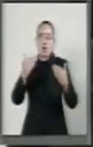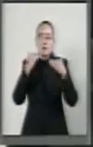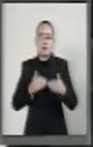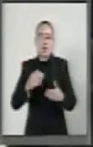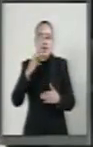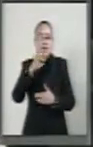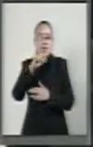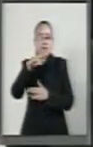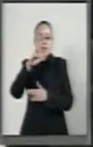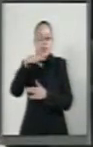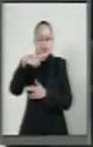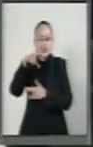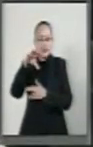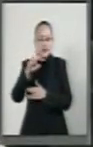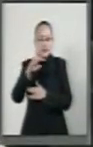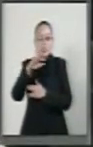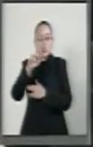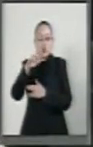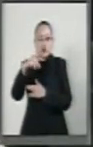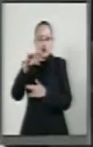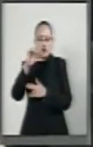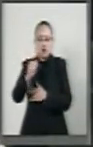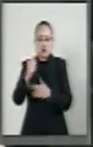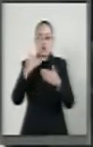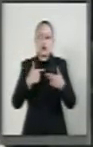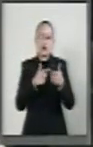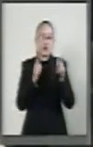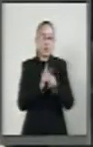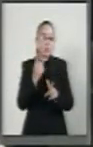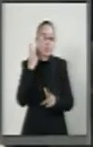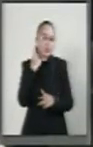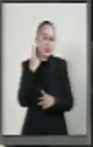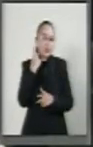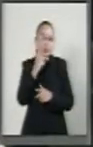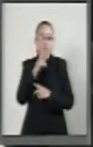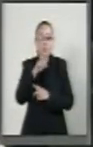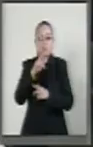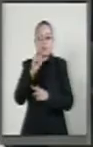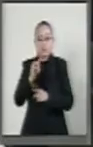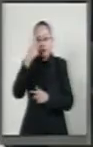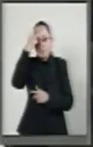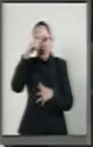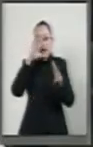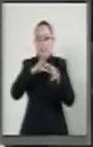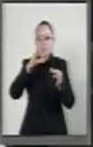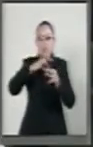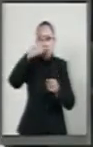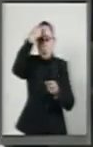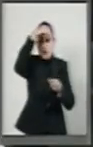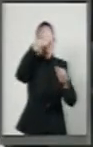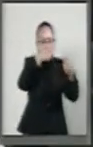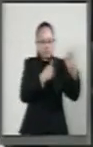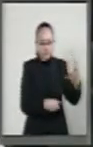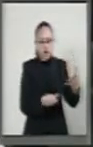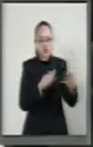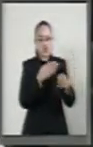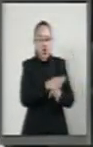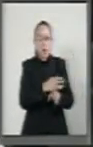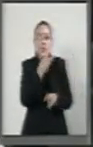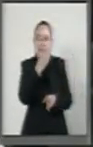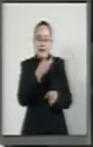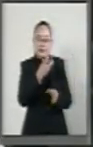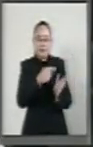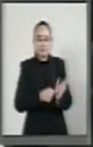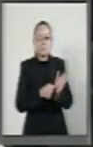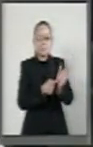El Enrique Burgos García, del Grupo Parlamentario del Partido Revolucionario Institucional, para exponer sus argumentos en favor de la